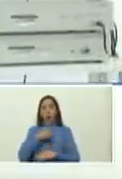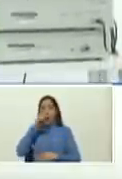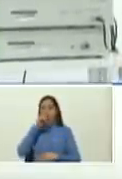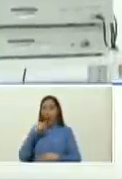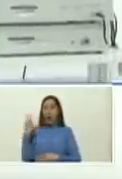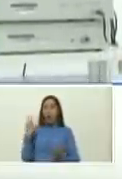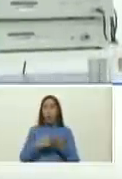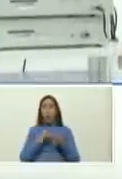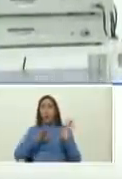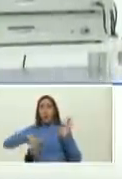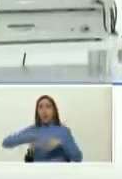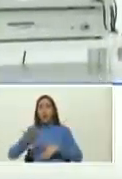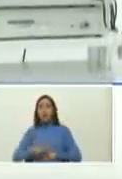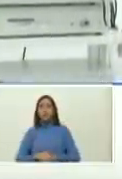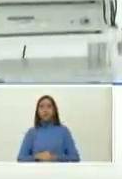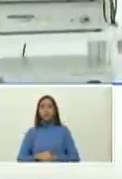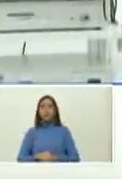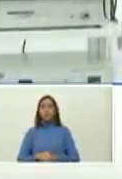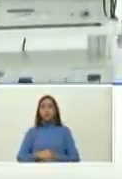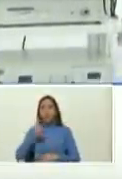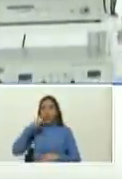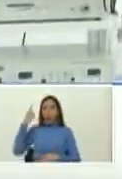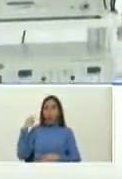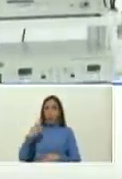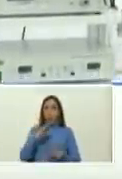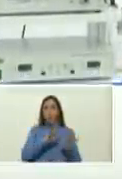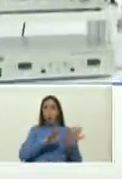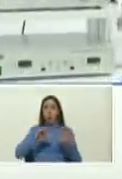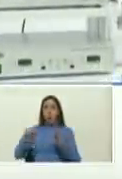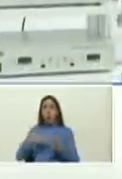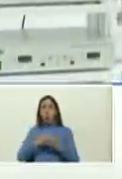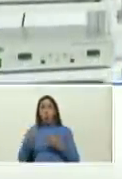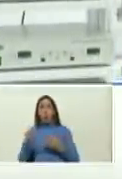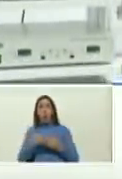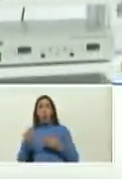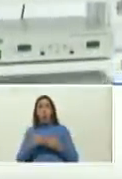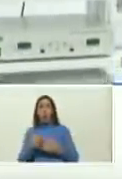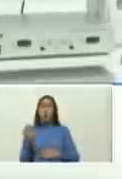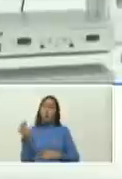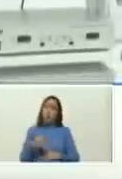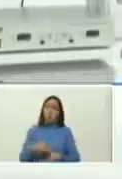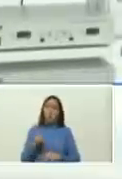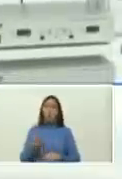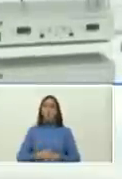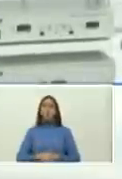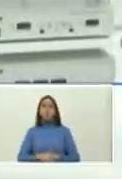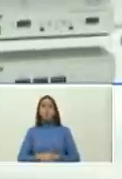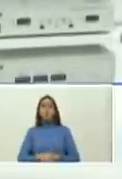el ingreso del año pasado fueron 600 millones de dólares un poco más quizás